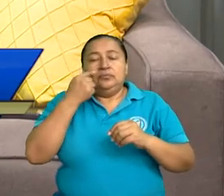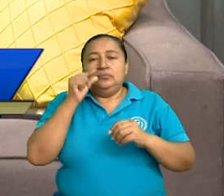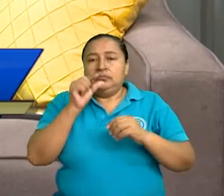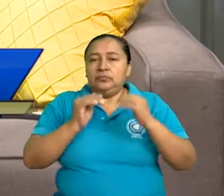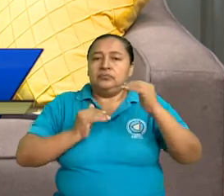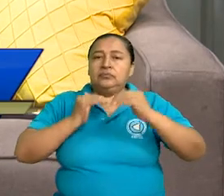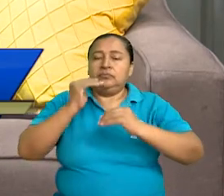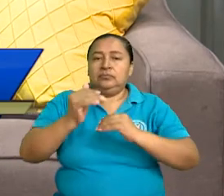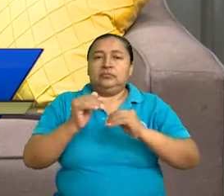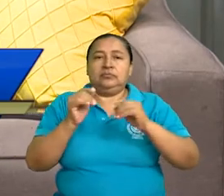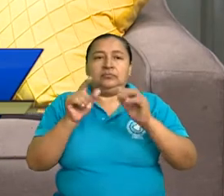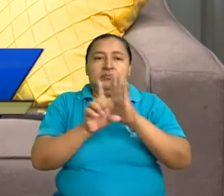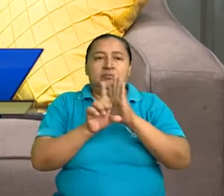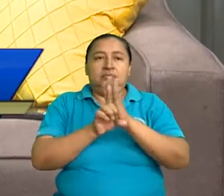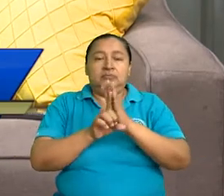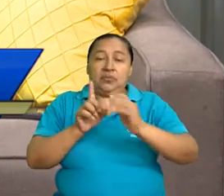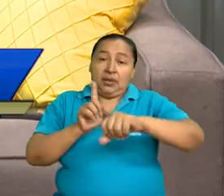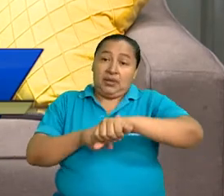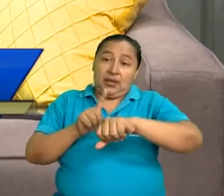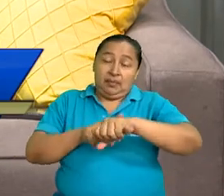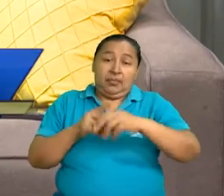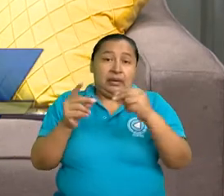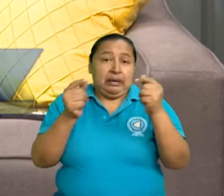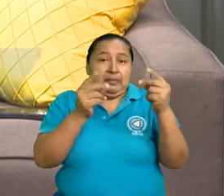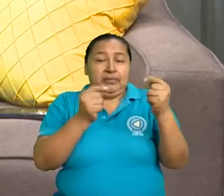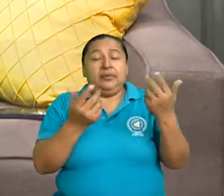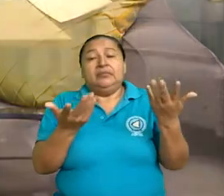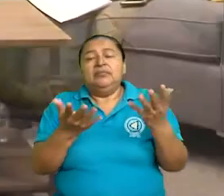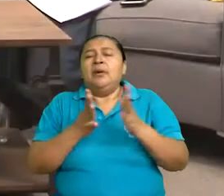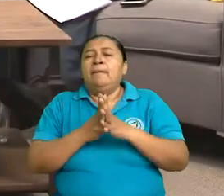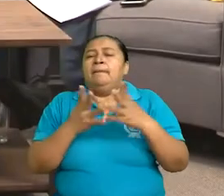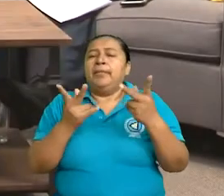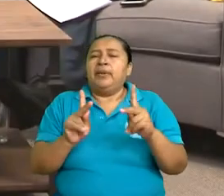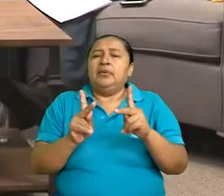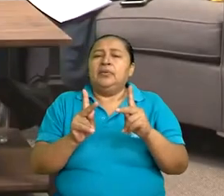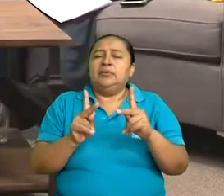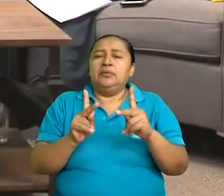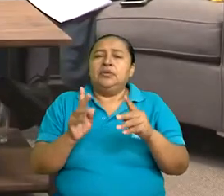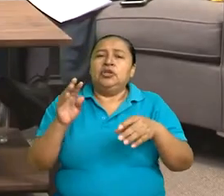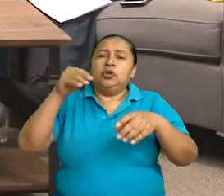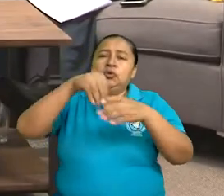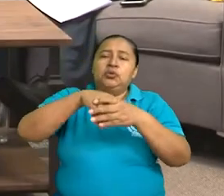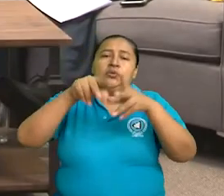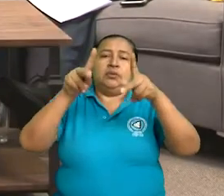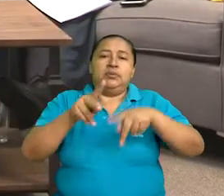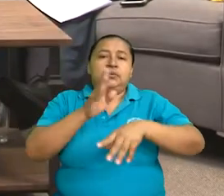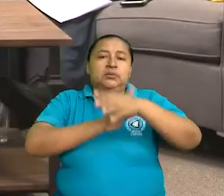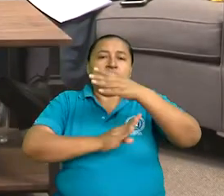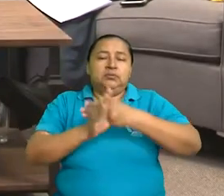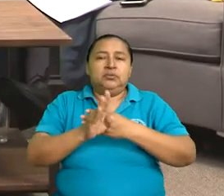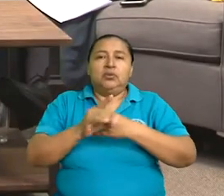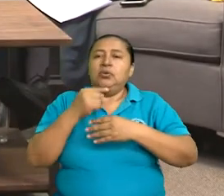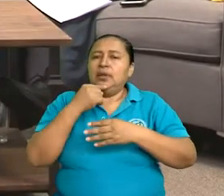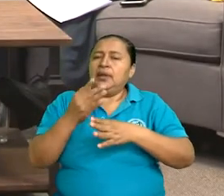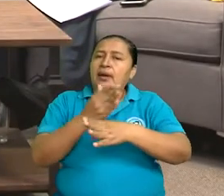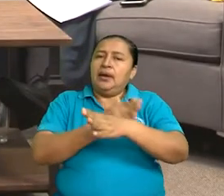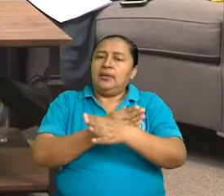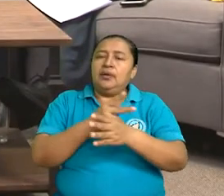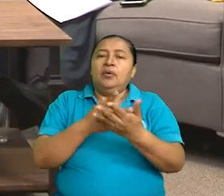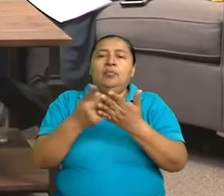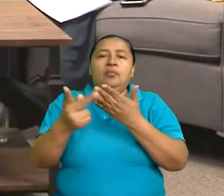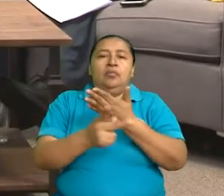ley, pues el tiempo se nos ha ido bastante rápido, ¿no? Inclusión de las personas con discapacidad. Yo le mencionaba un programa